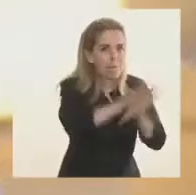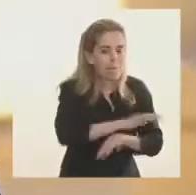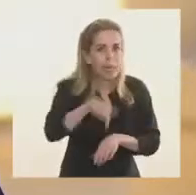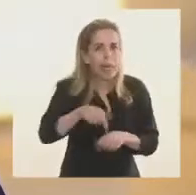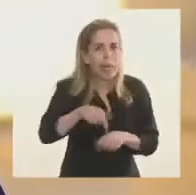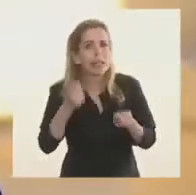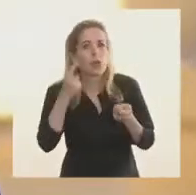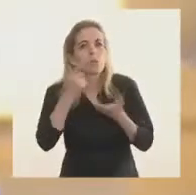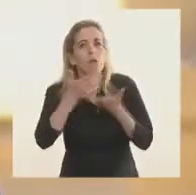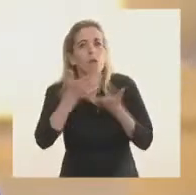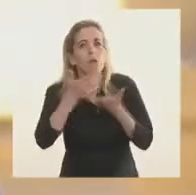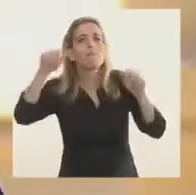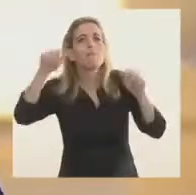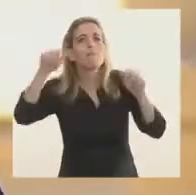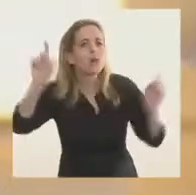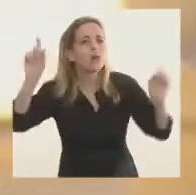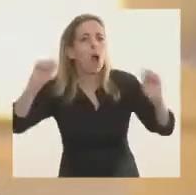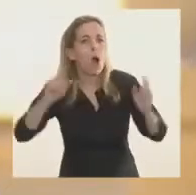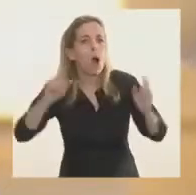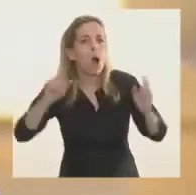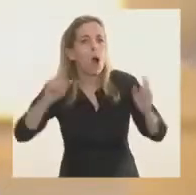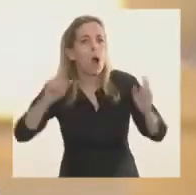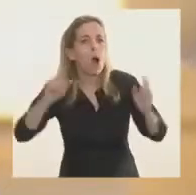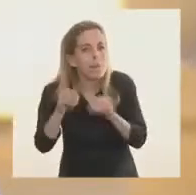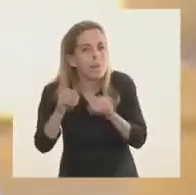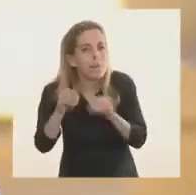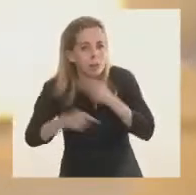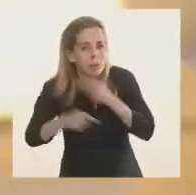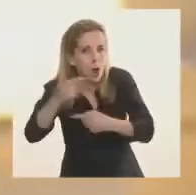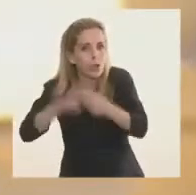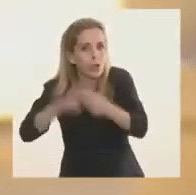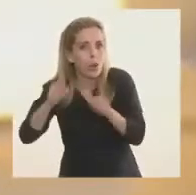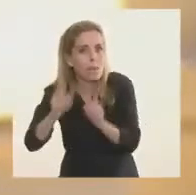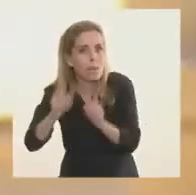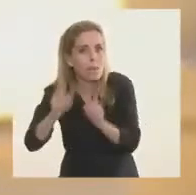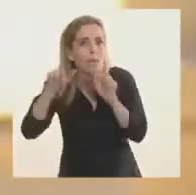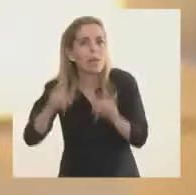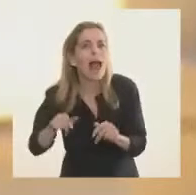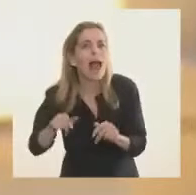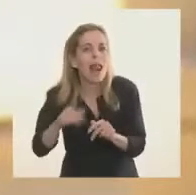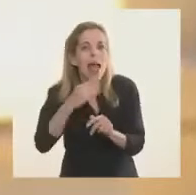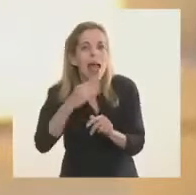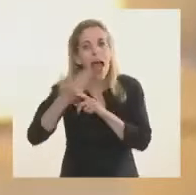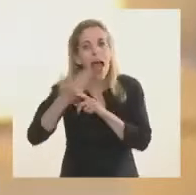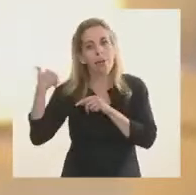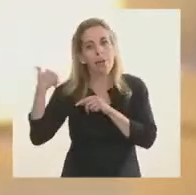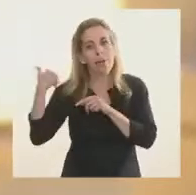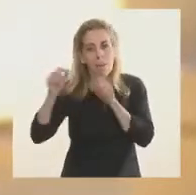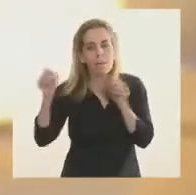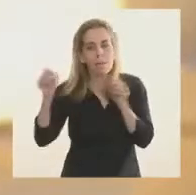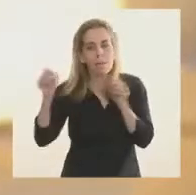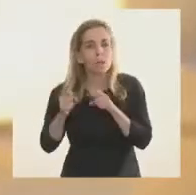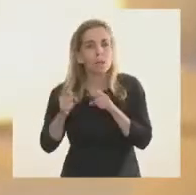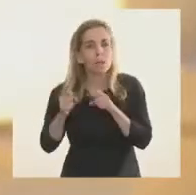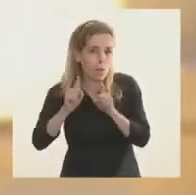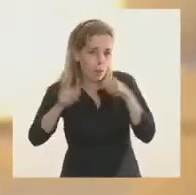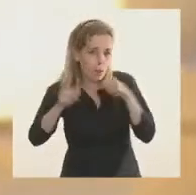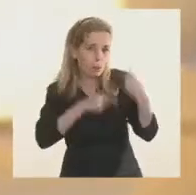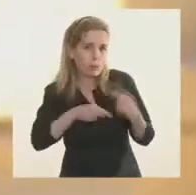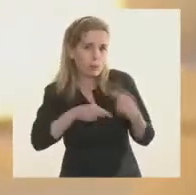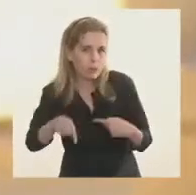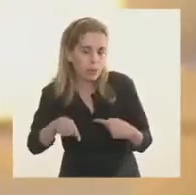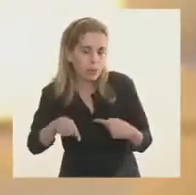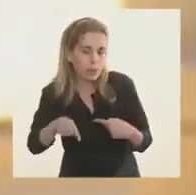lanzar una magnitud, una potencialidad, una forma muchísimo más amplia del detectar que es realmente una de las